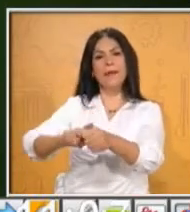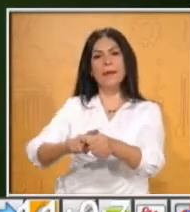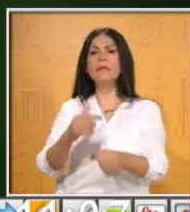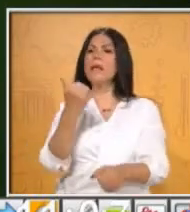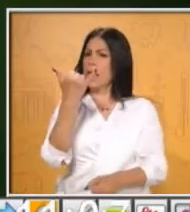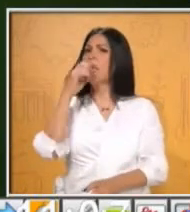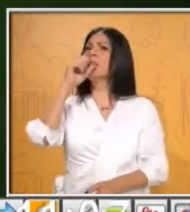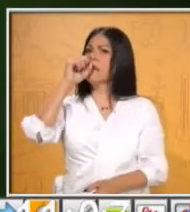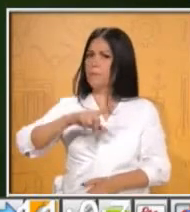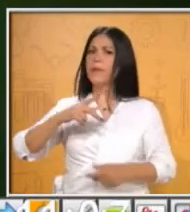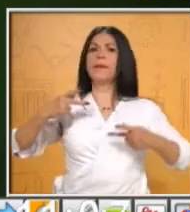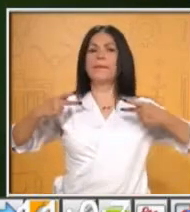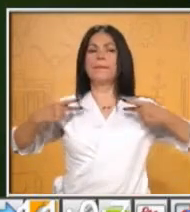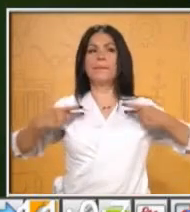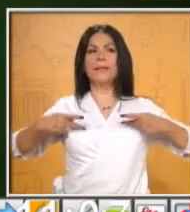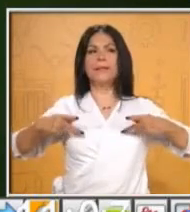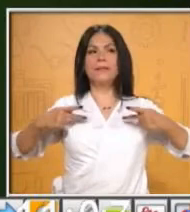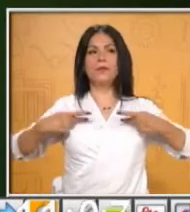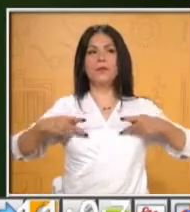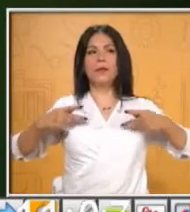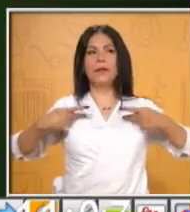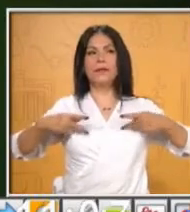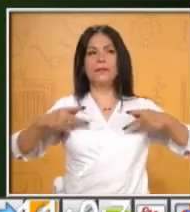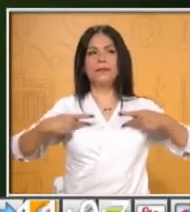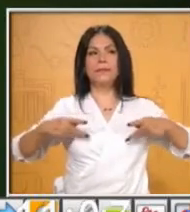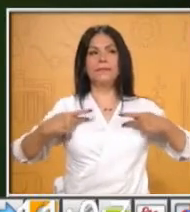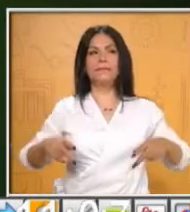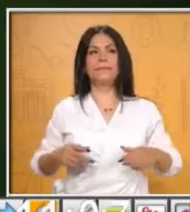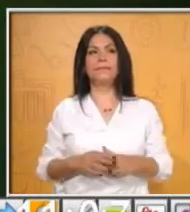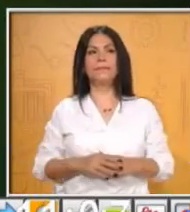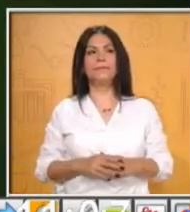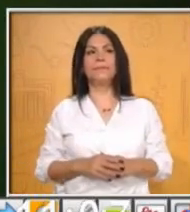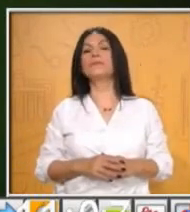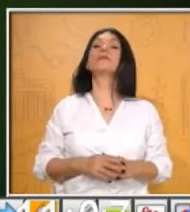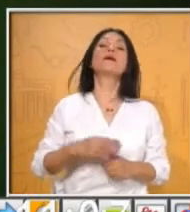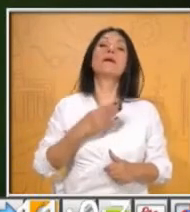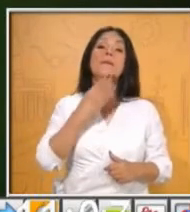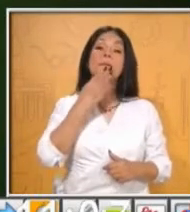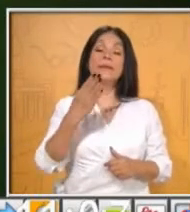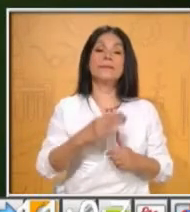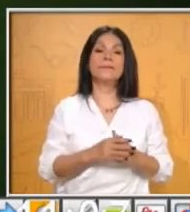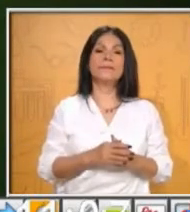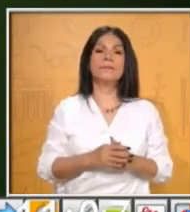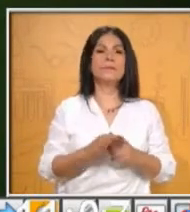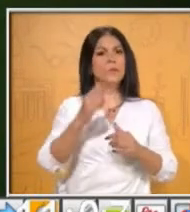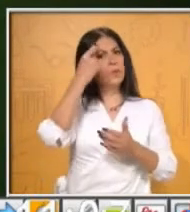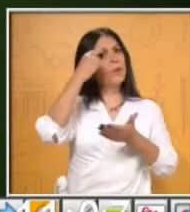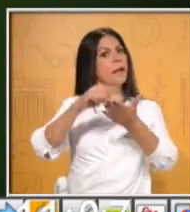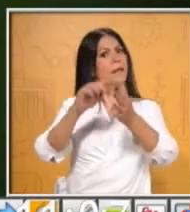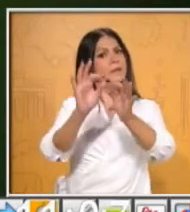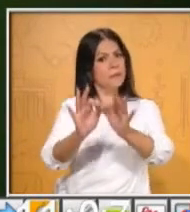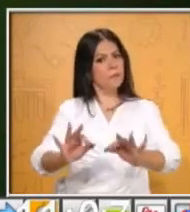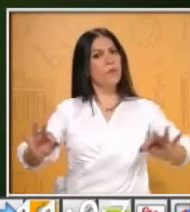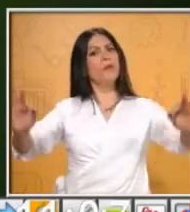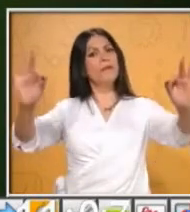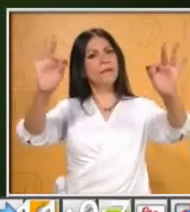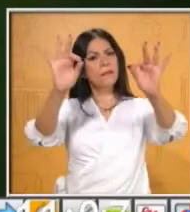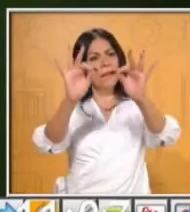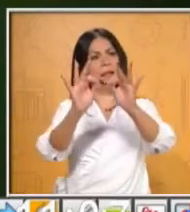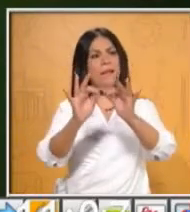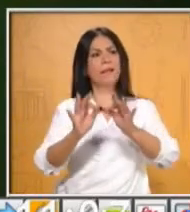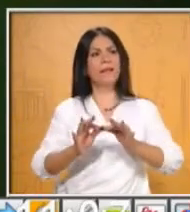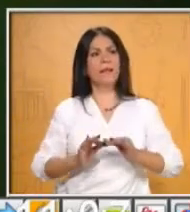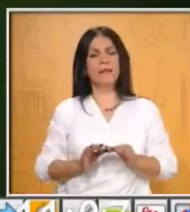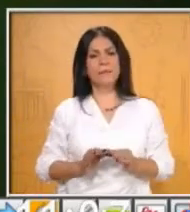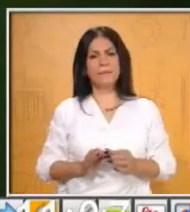se encuentran en donde vivimos. Bueno, ¿y por qué será importante, maestra, el cuidado del medio ambiente?